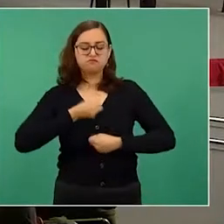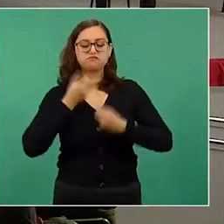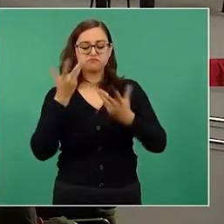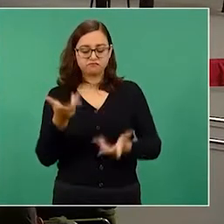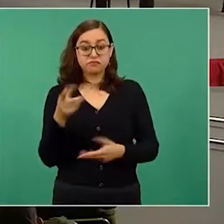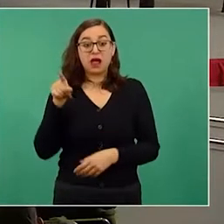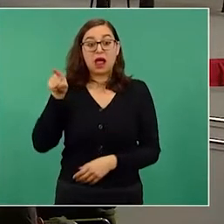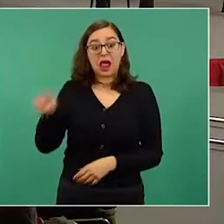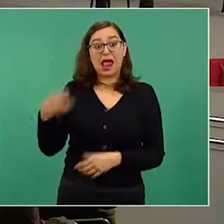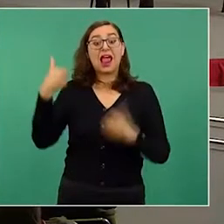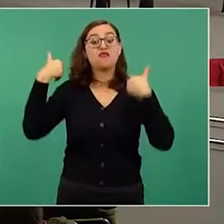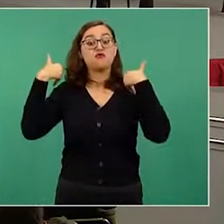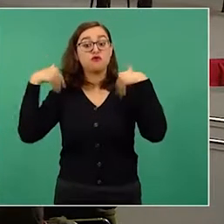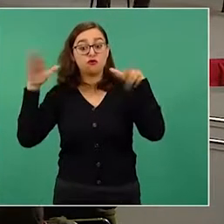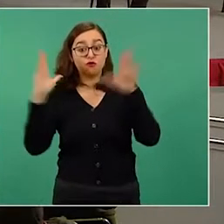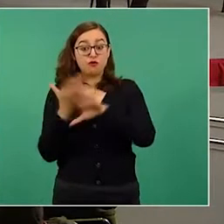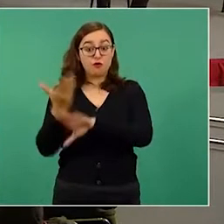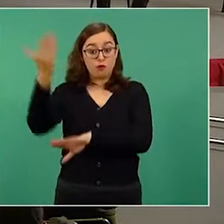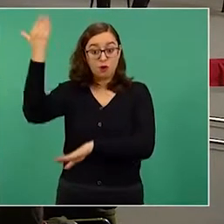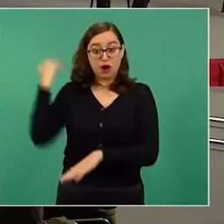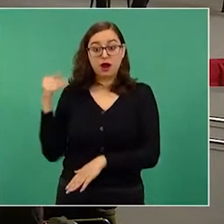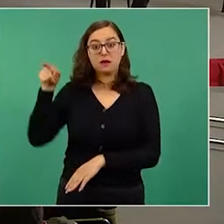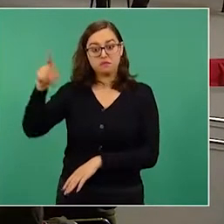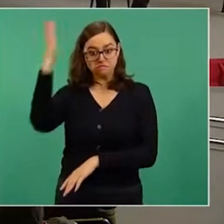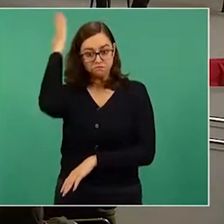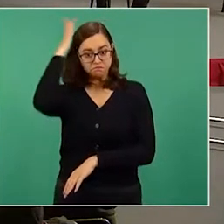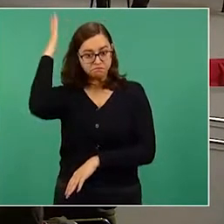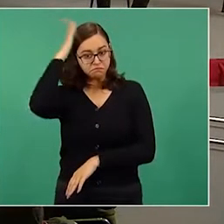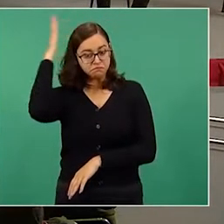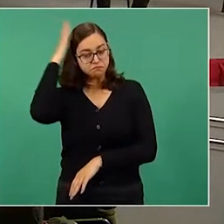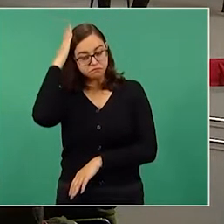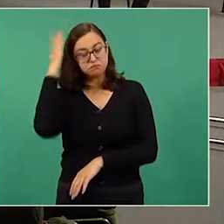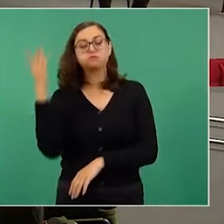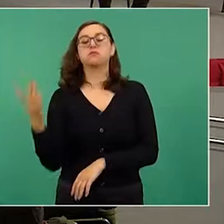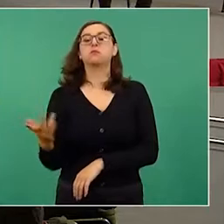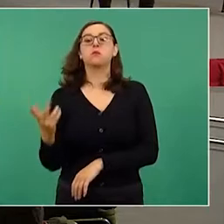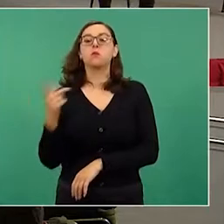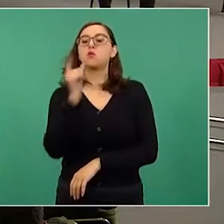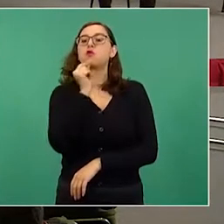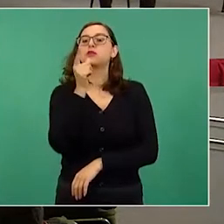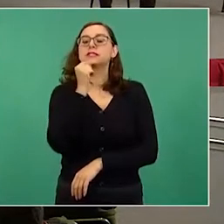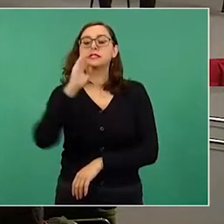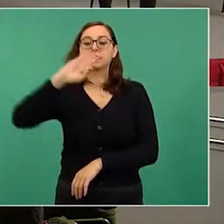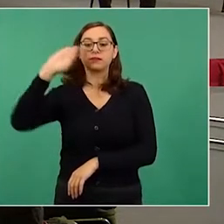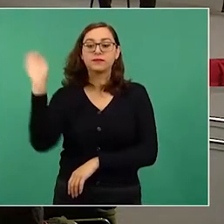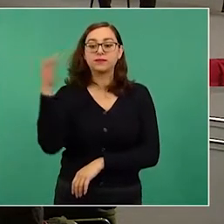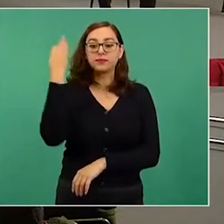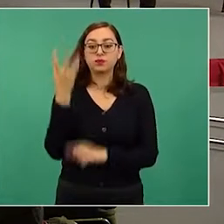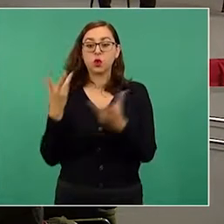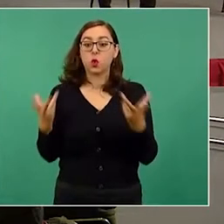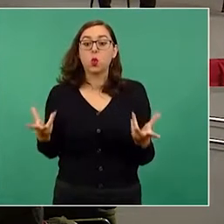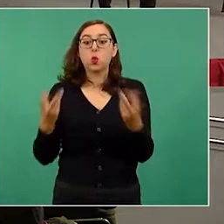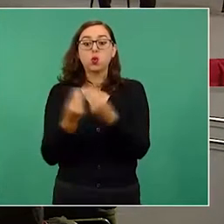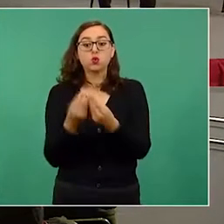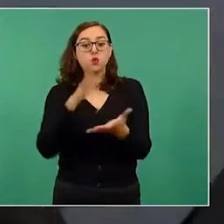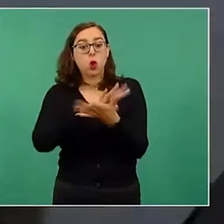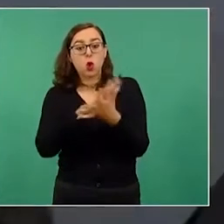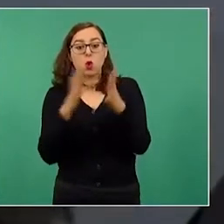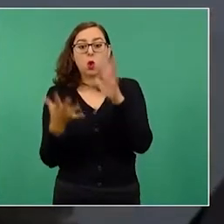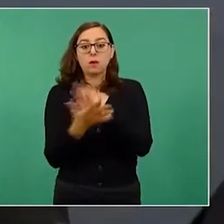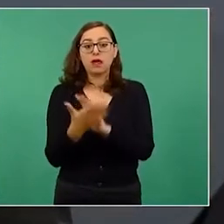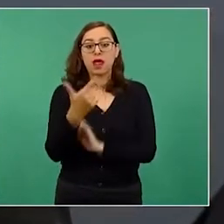la Unidad de Investigaciones Especiales de la Policía Federal, fue uno de los principales colaboradores de Genaro García Luna.